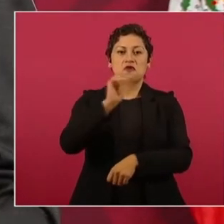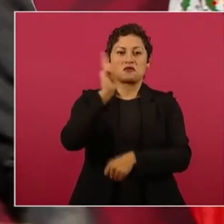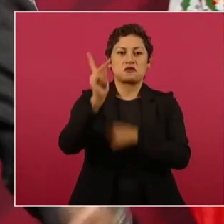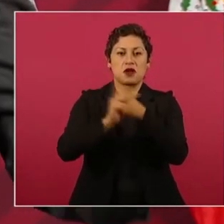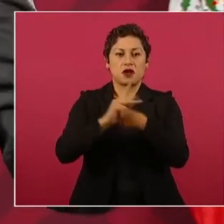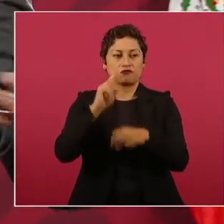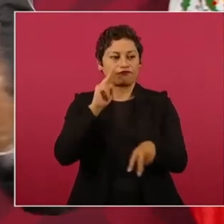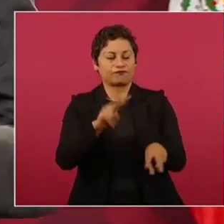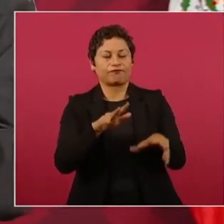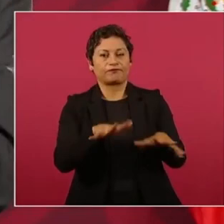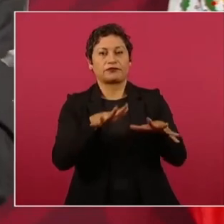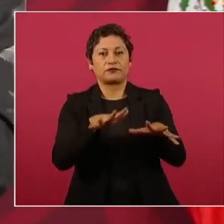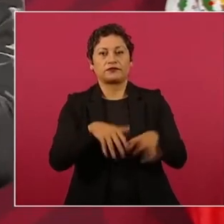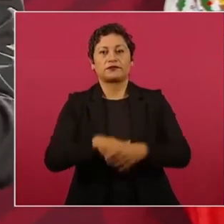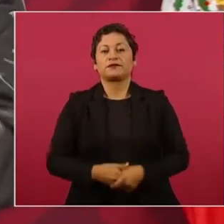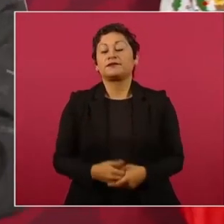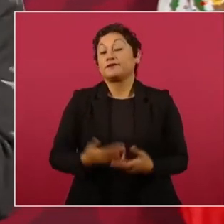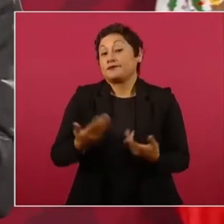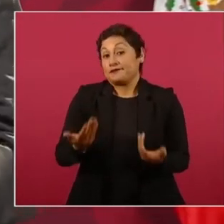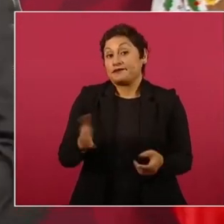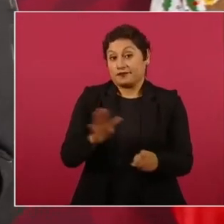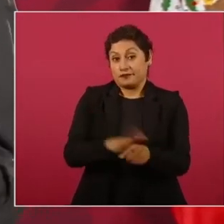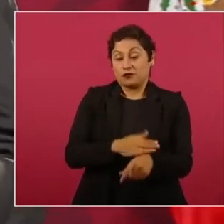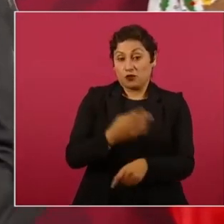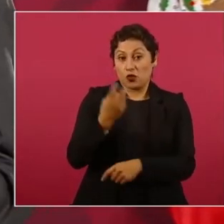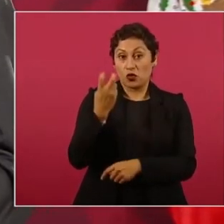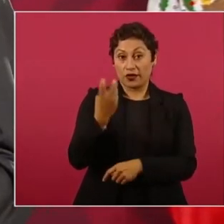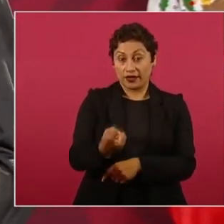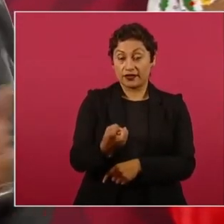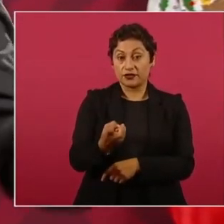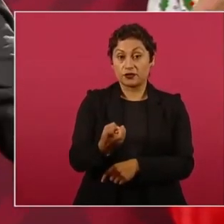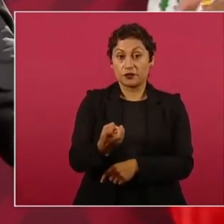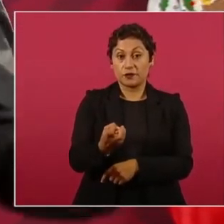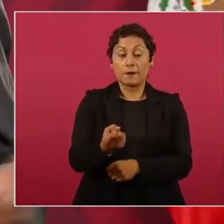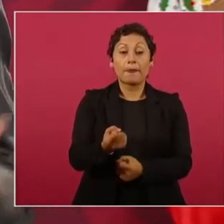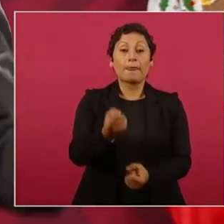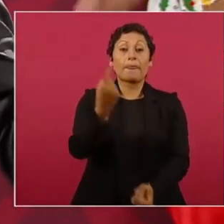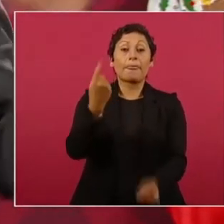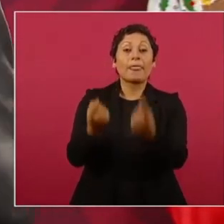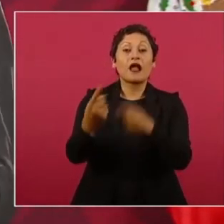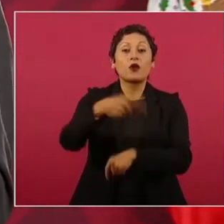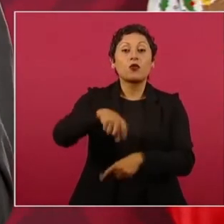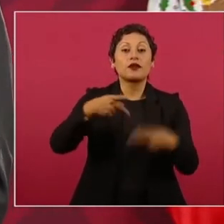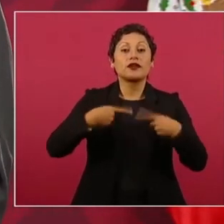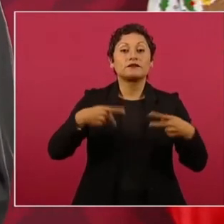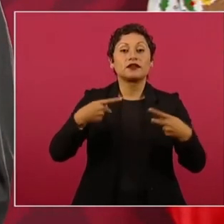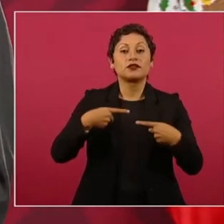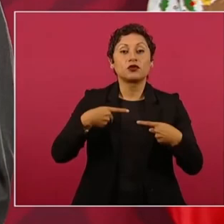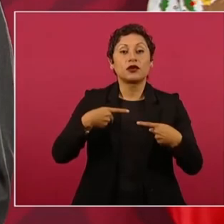quienes apuestan a las trampas,